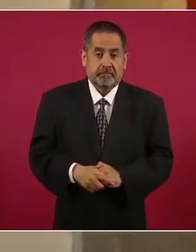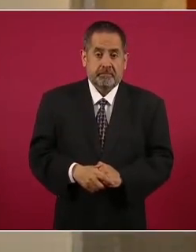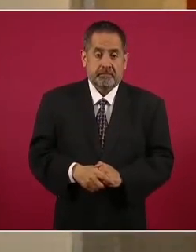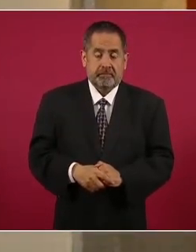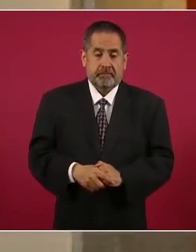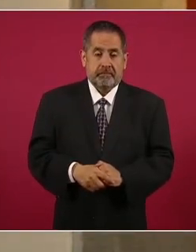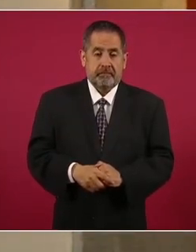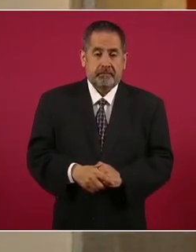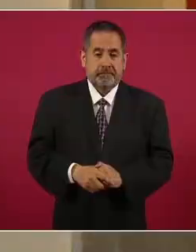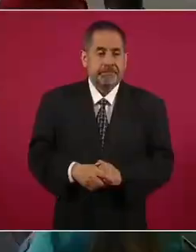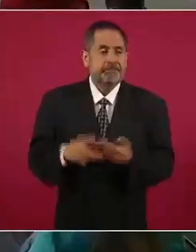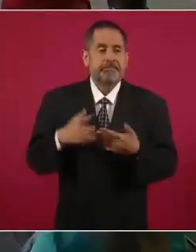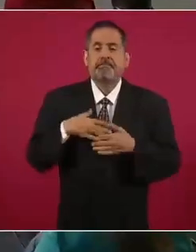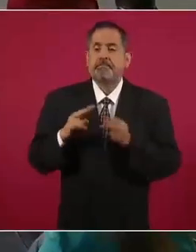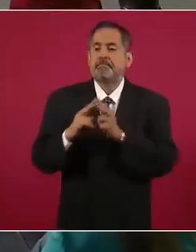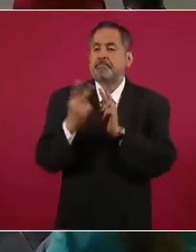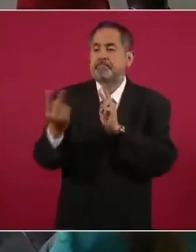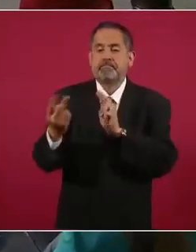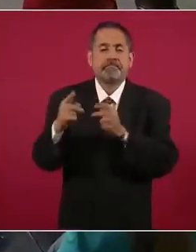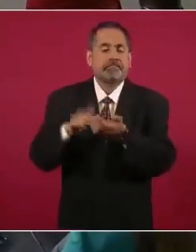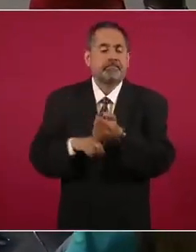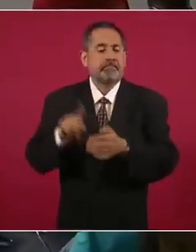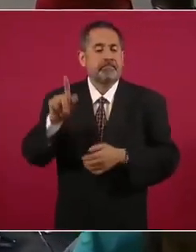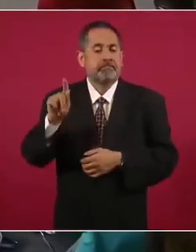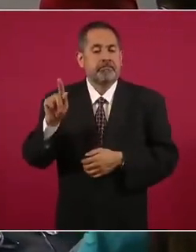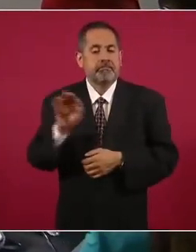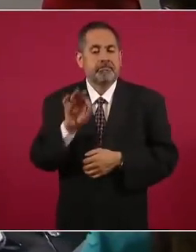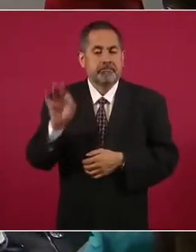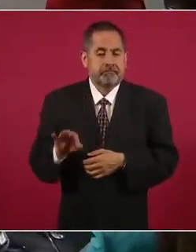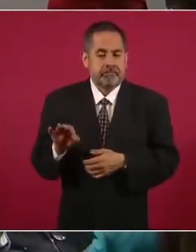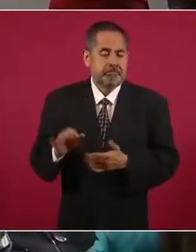vecinos, 70%,